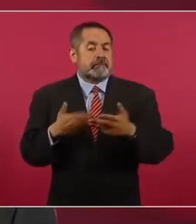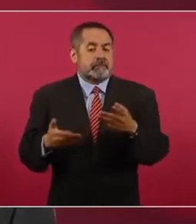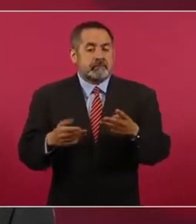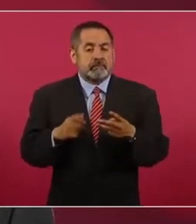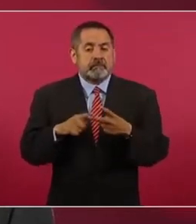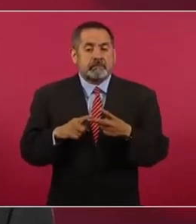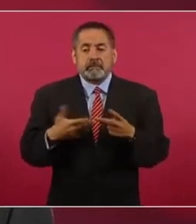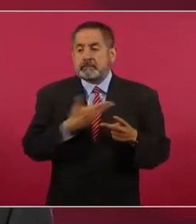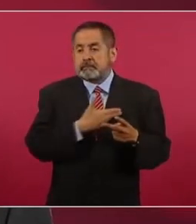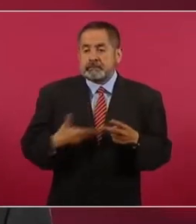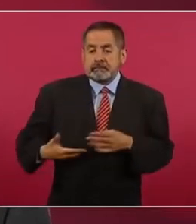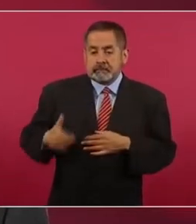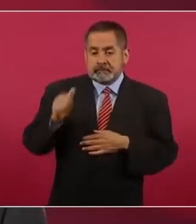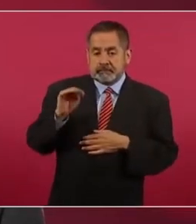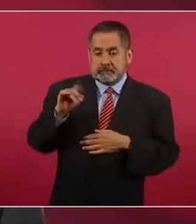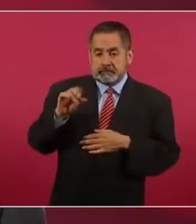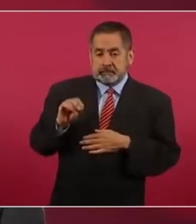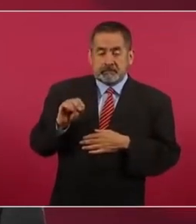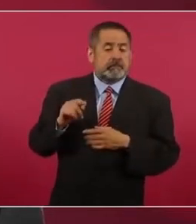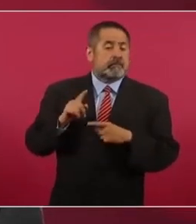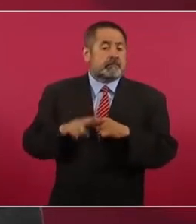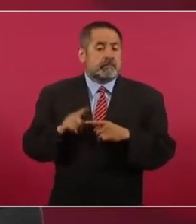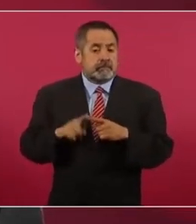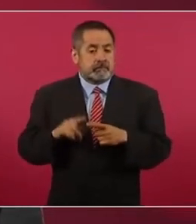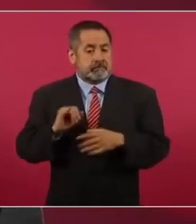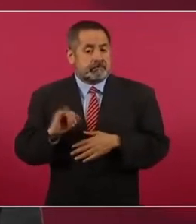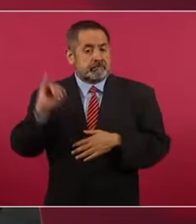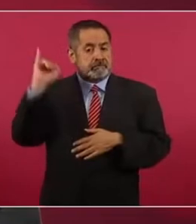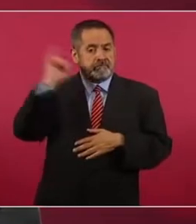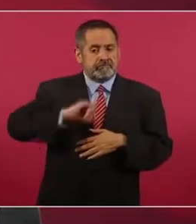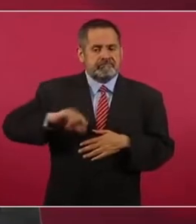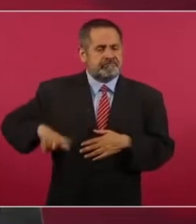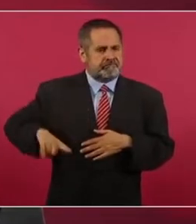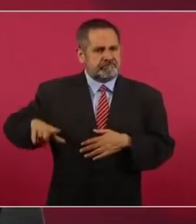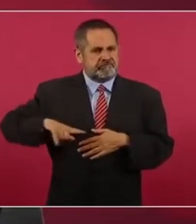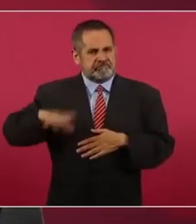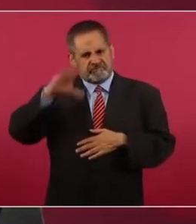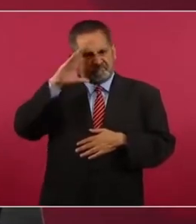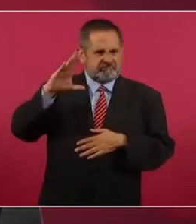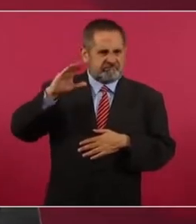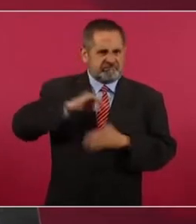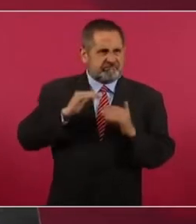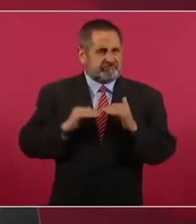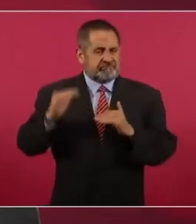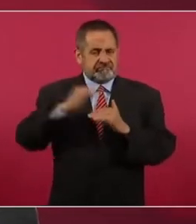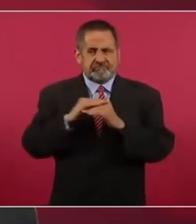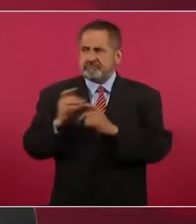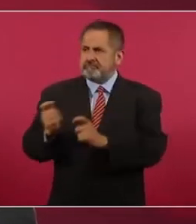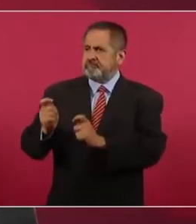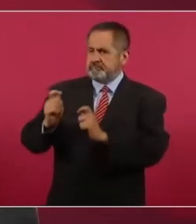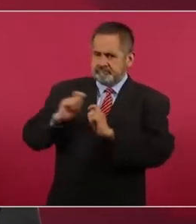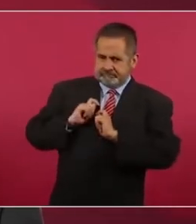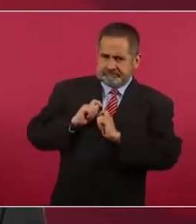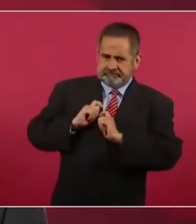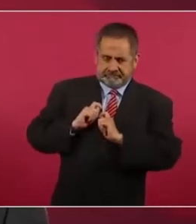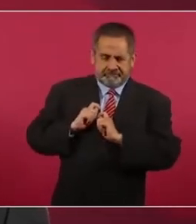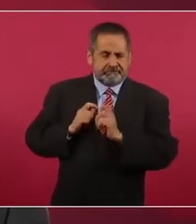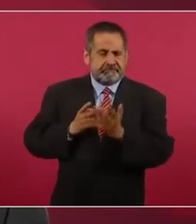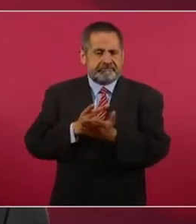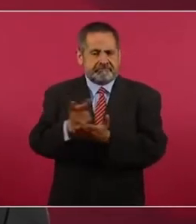el presidente Andrés Manuel López Obrador, como jefe del Estado mexicano, es quien ha recibido este